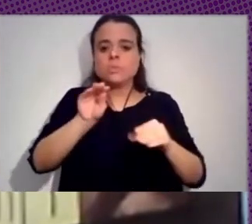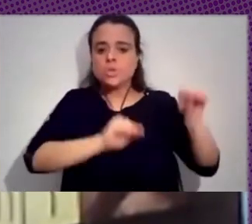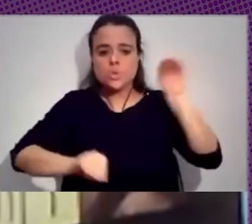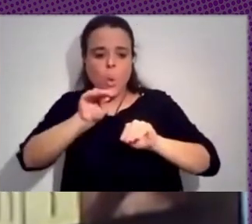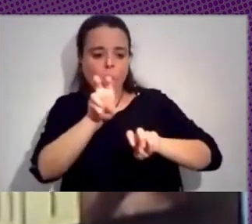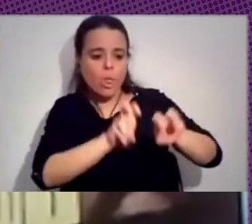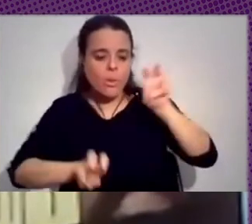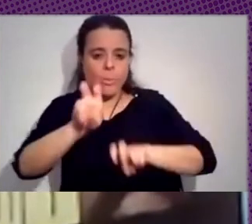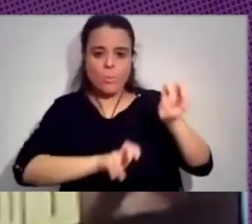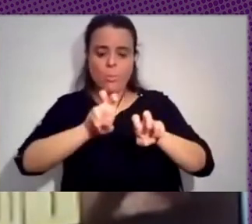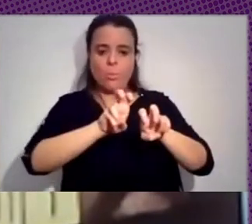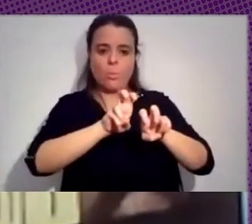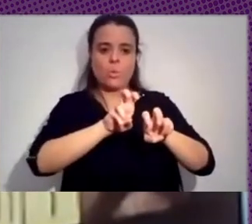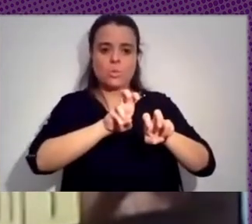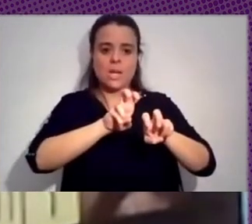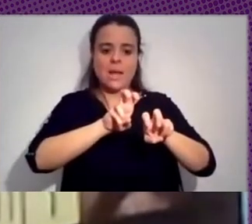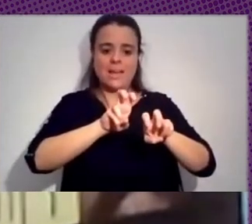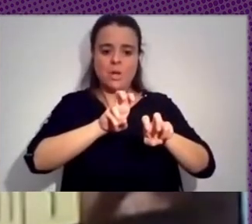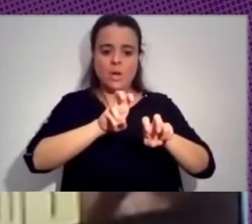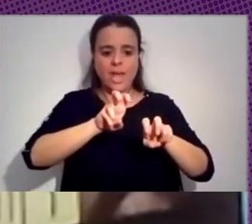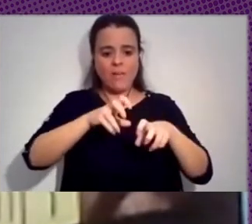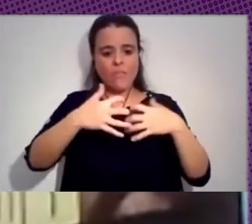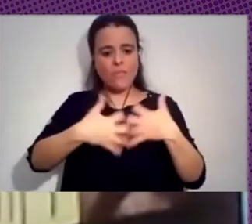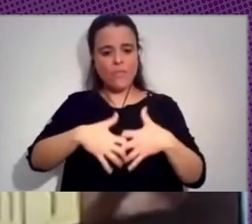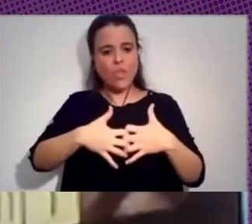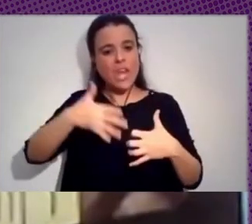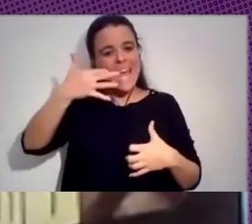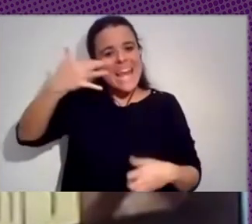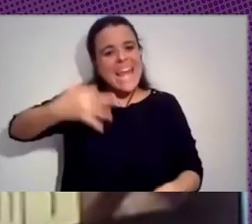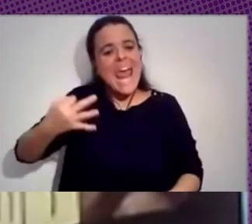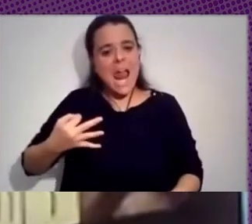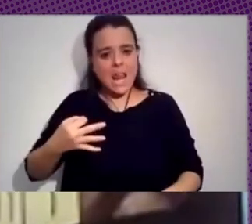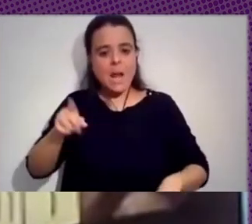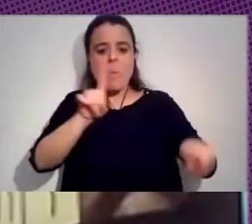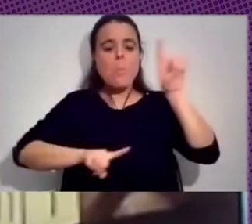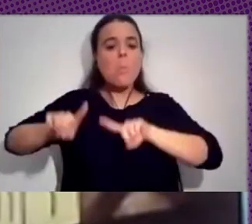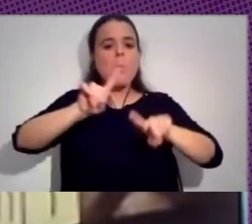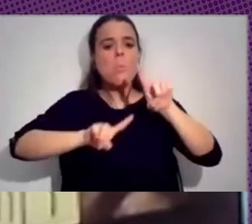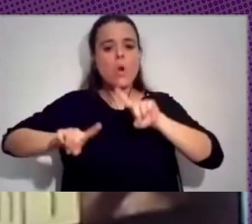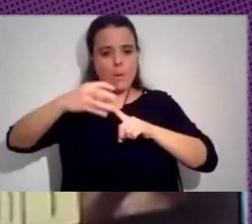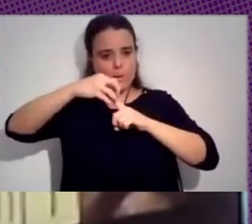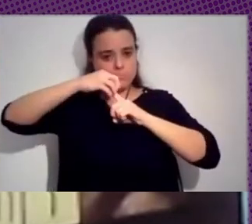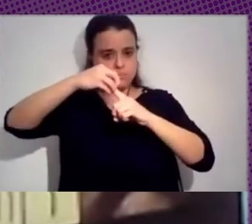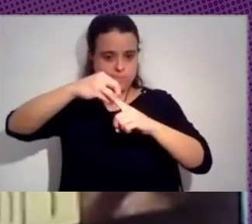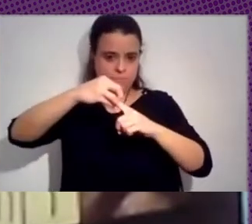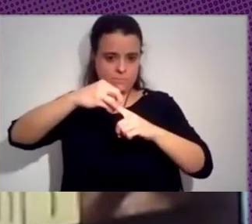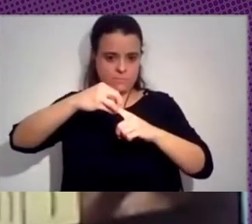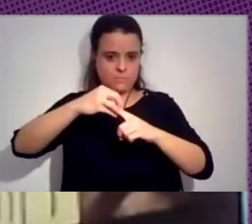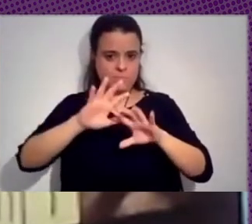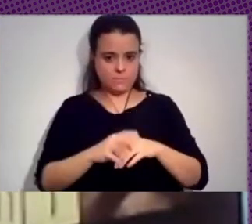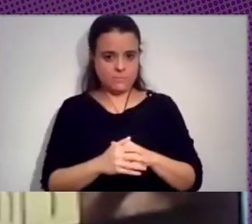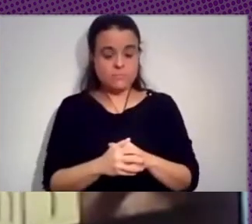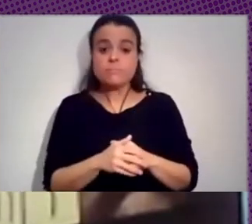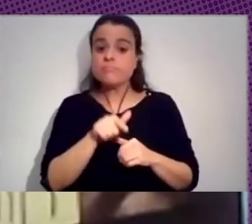finalmente funcional al problema nodal que tenemos. Y hago mías estas expresiones de Corey